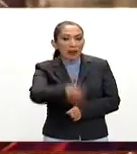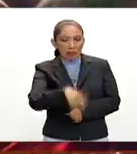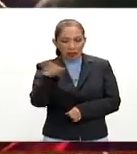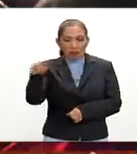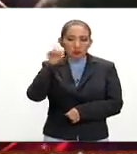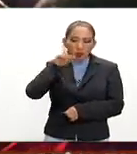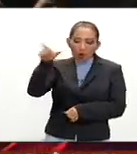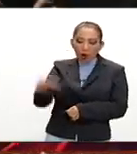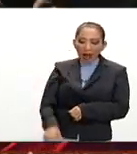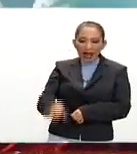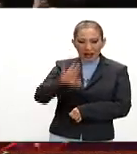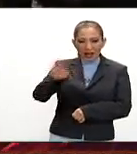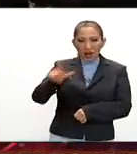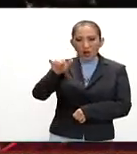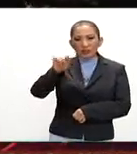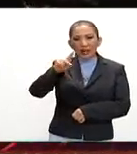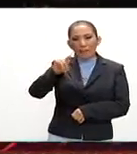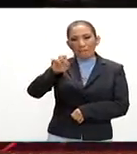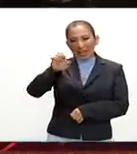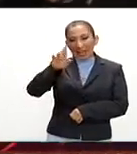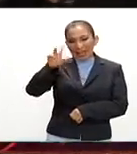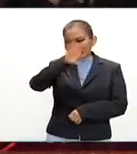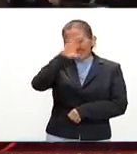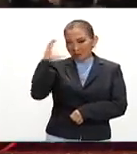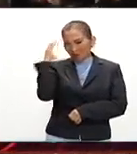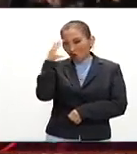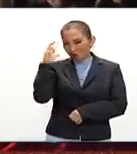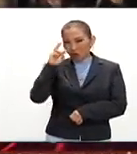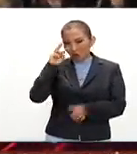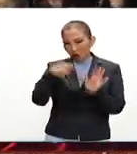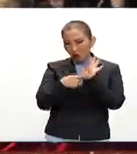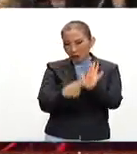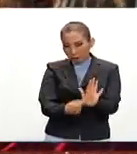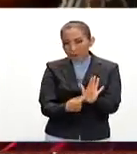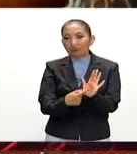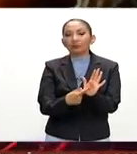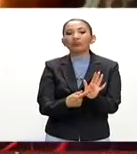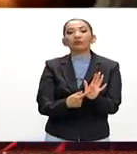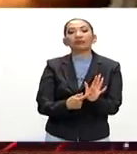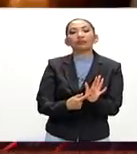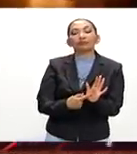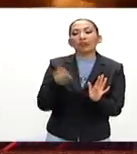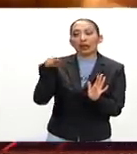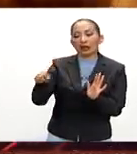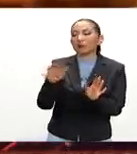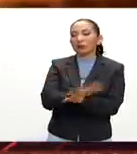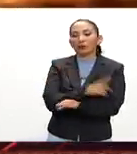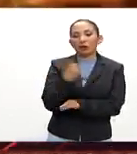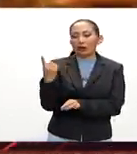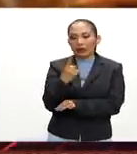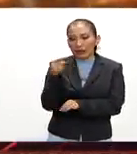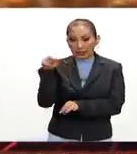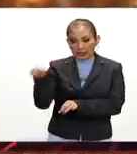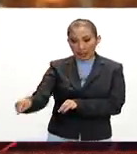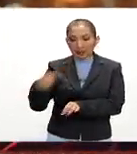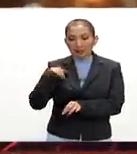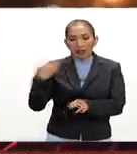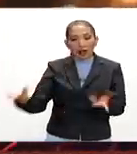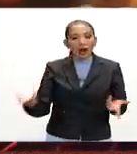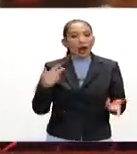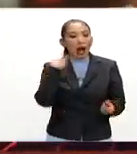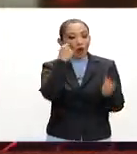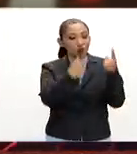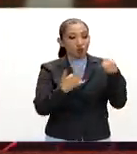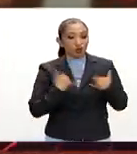esta chica Lucía Pérez quien vimos una imagen ahí en televisión, pues resulta que fue presa de